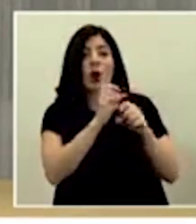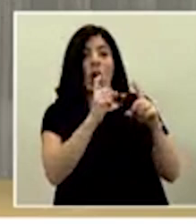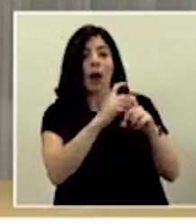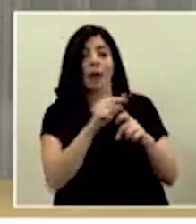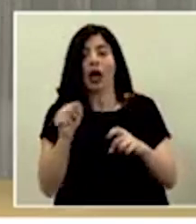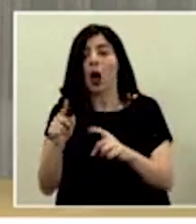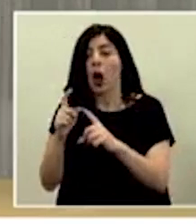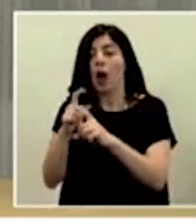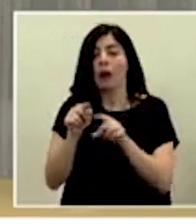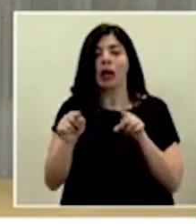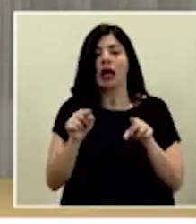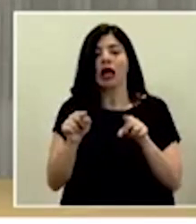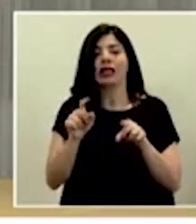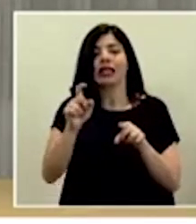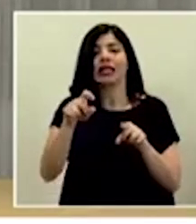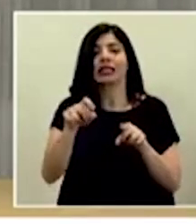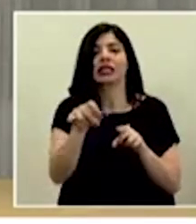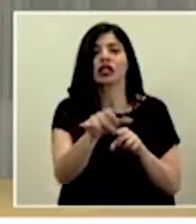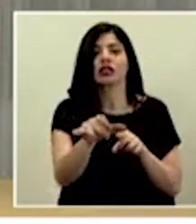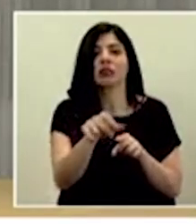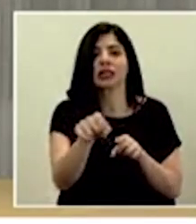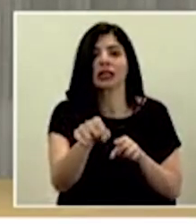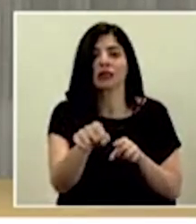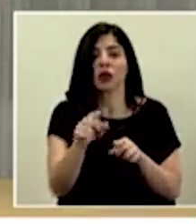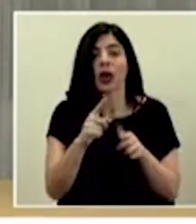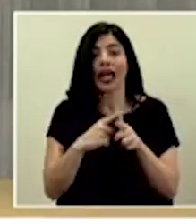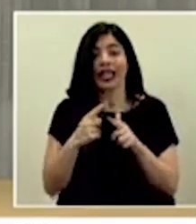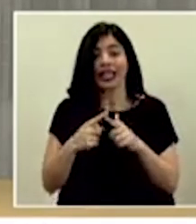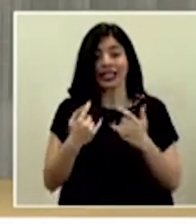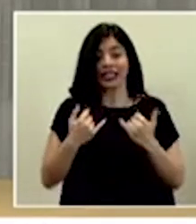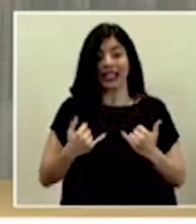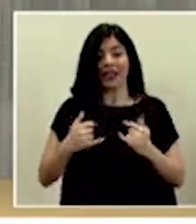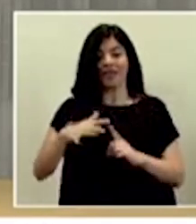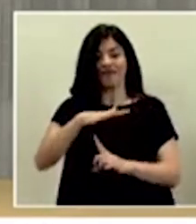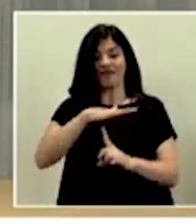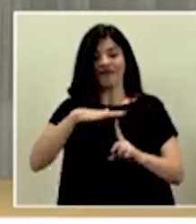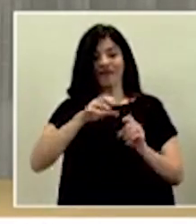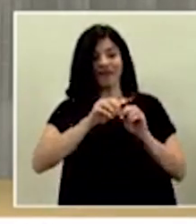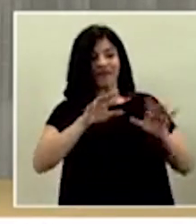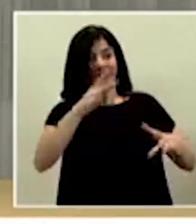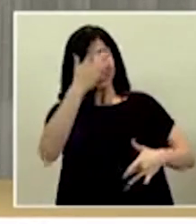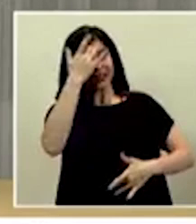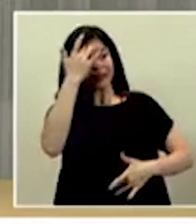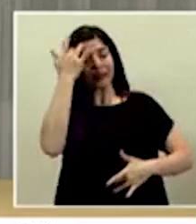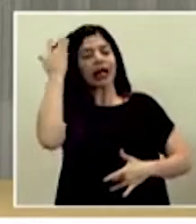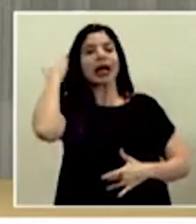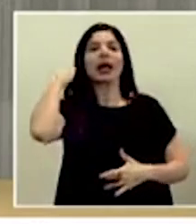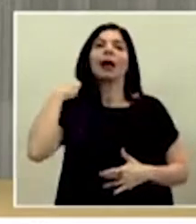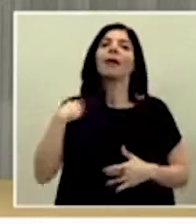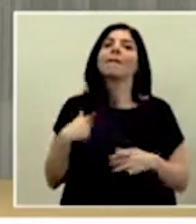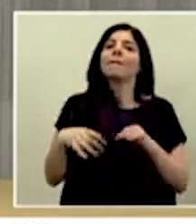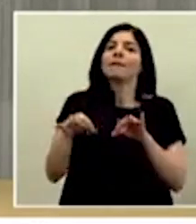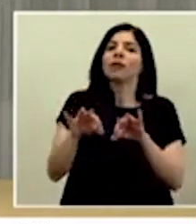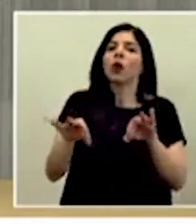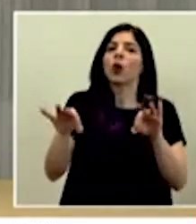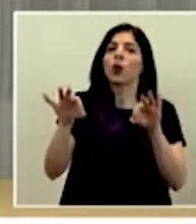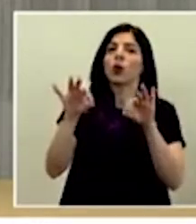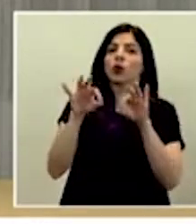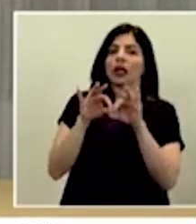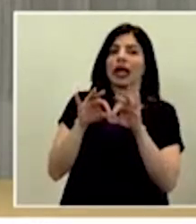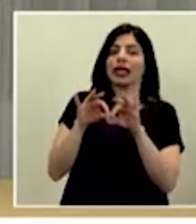-19. Así que en el contexto de esta pandemia es sumamente importante tratar de